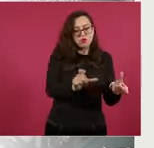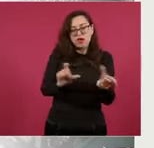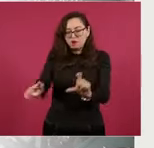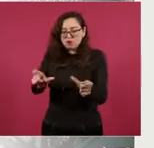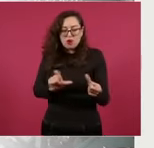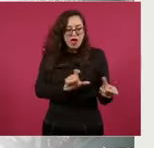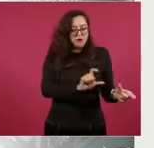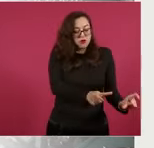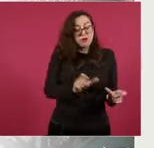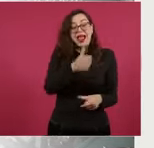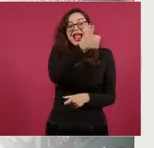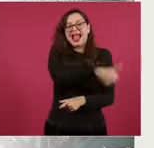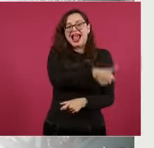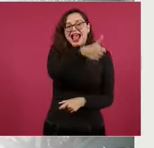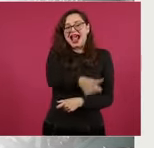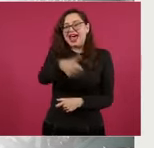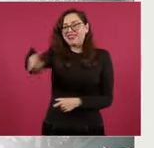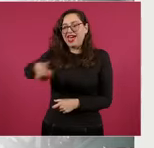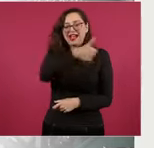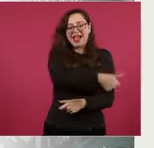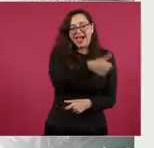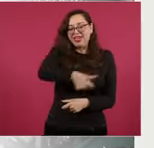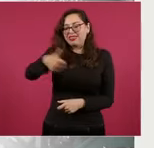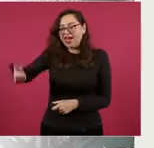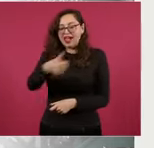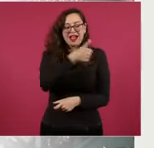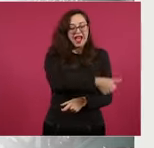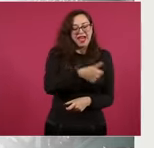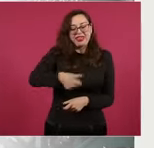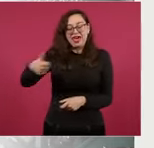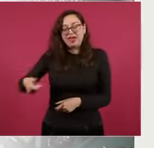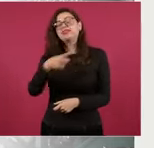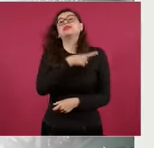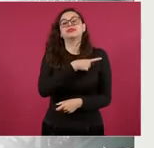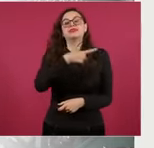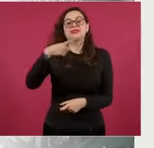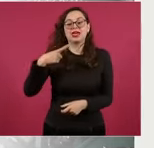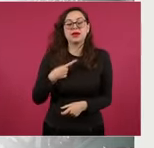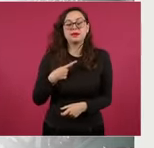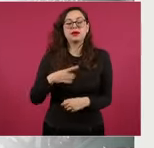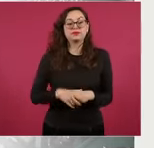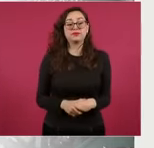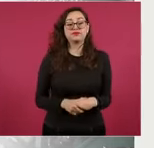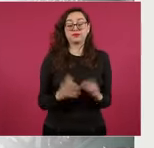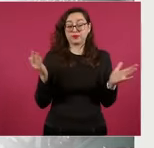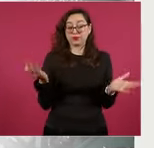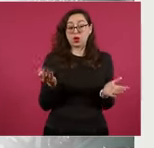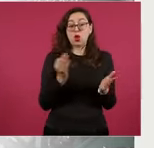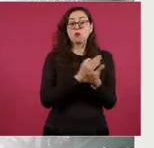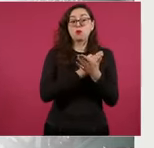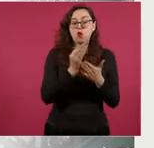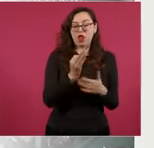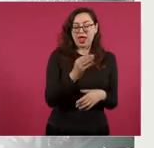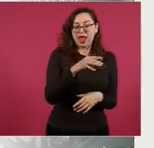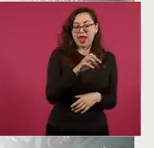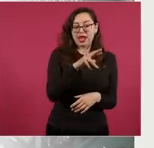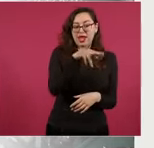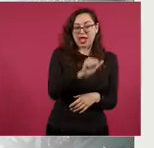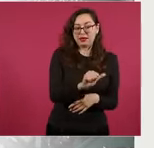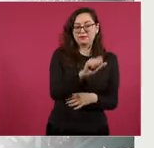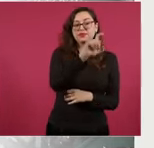hay que hacer este en cada uno de los partidos políticos. En el caso de Morena, Morena obtuvo 24